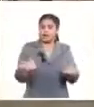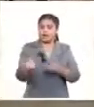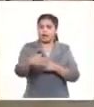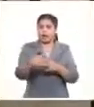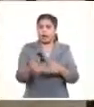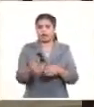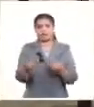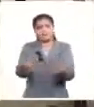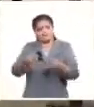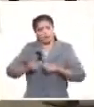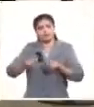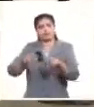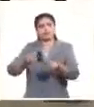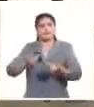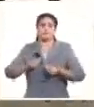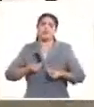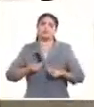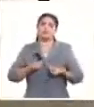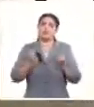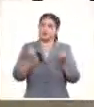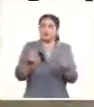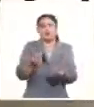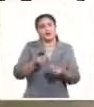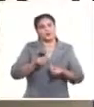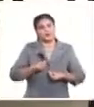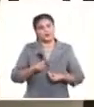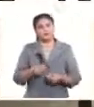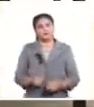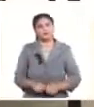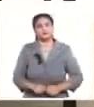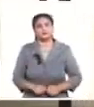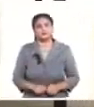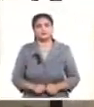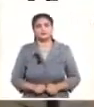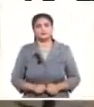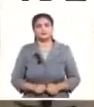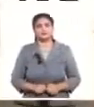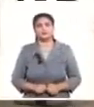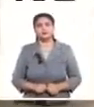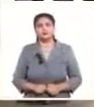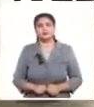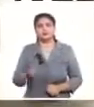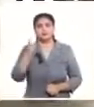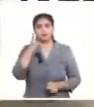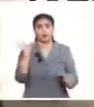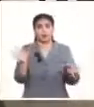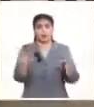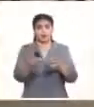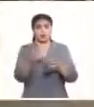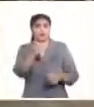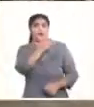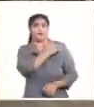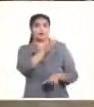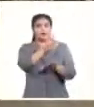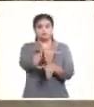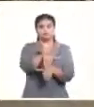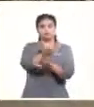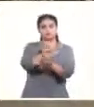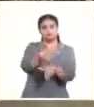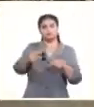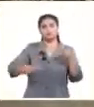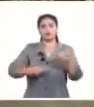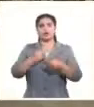reconstrucción que va a enfrentar nuestro país. Estamos viendo el tributo de las Fuerzas Armadas Revolucionarias aquí en el Museo de los Bomberos en